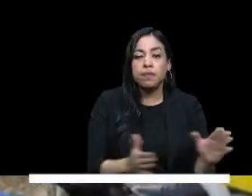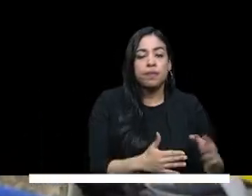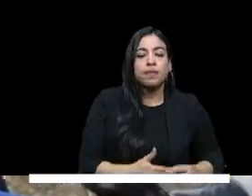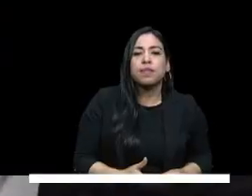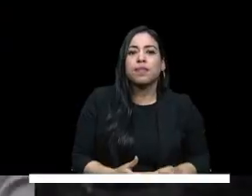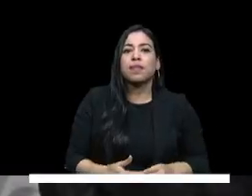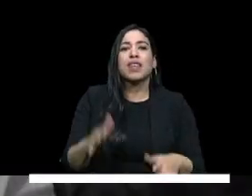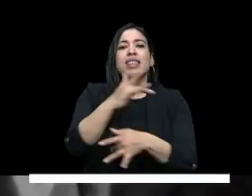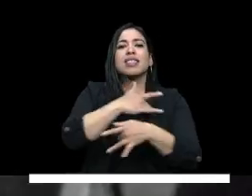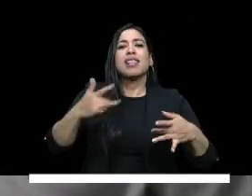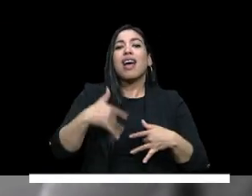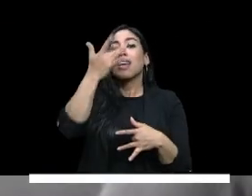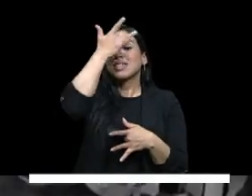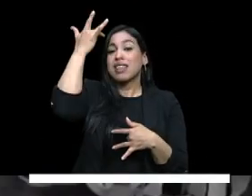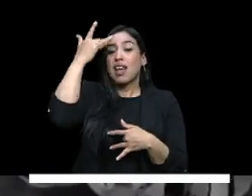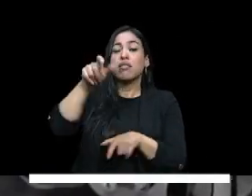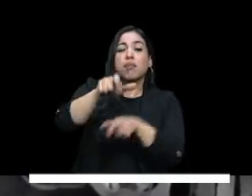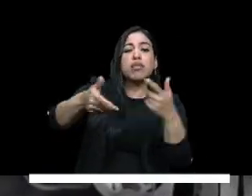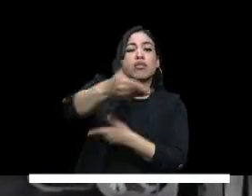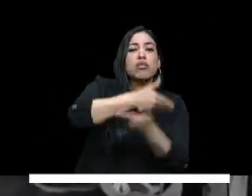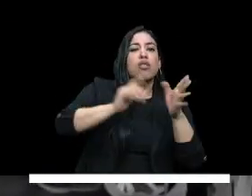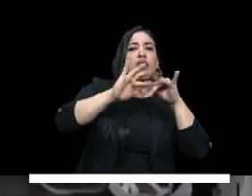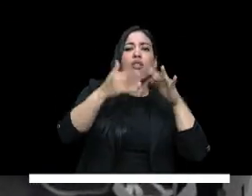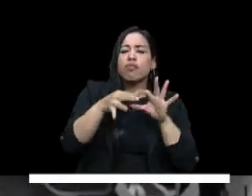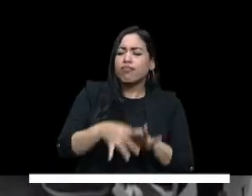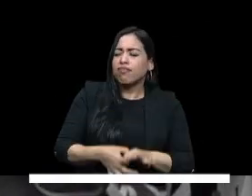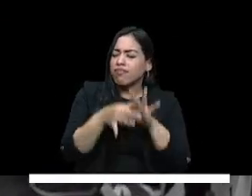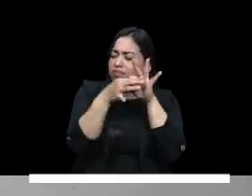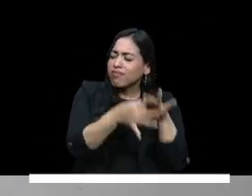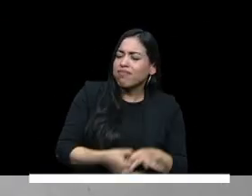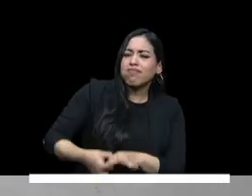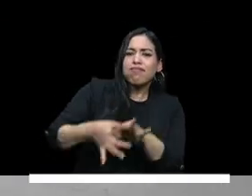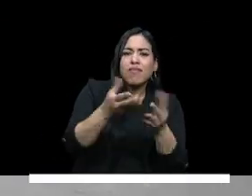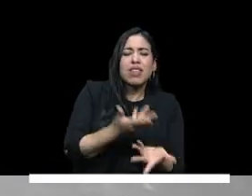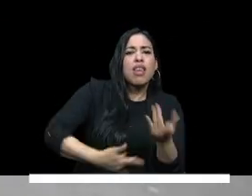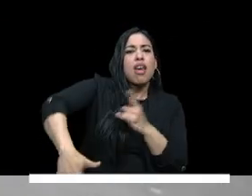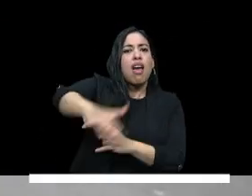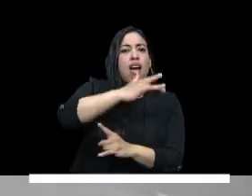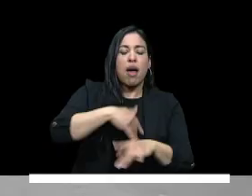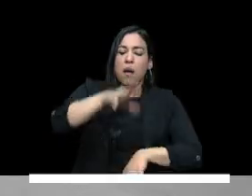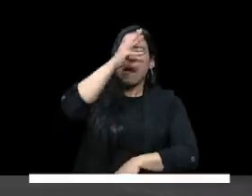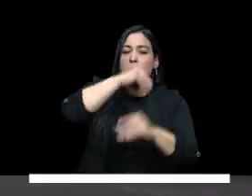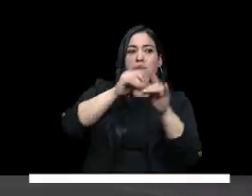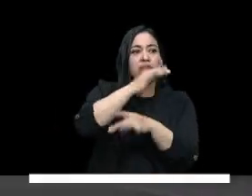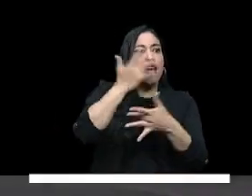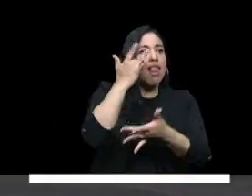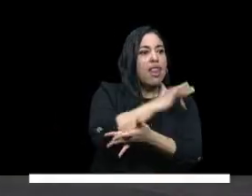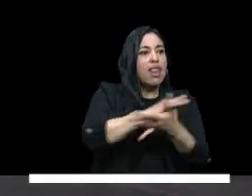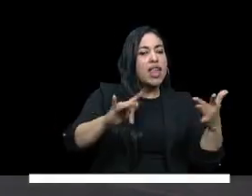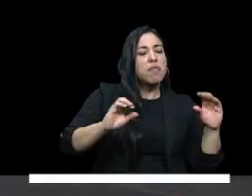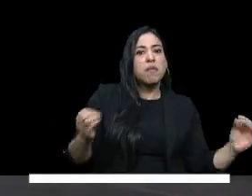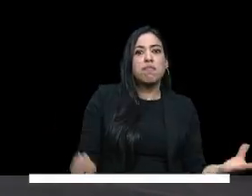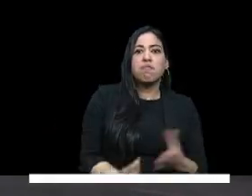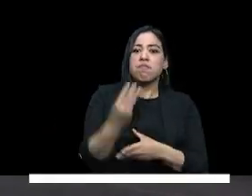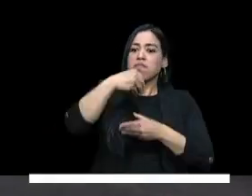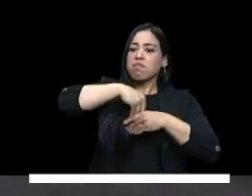la salud mental y la convivencia escolar son fundamentales para un ambiente de aprendizaje sano y productivo